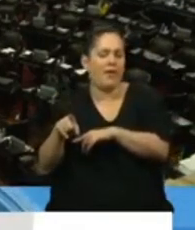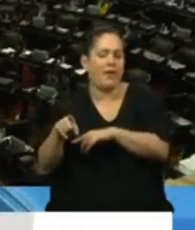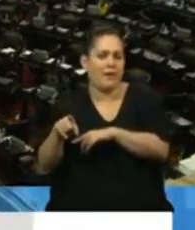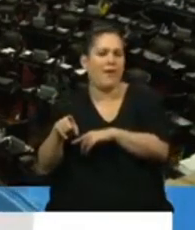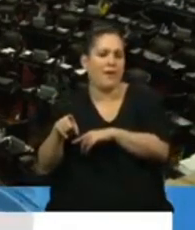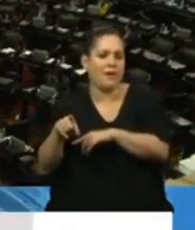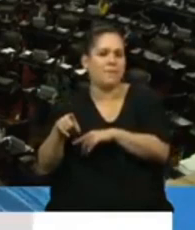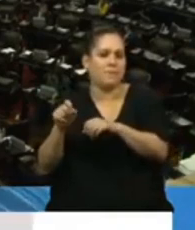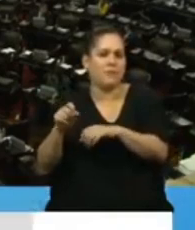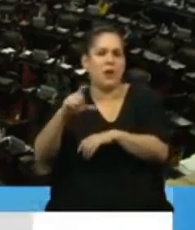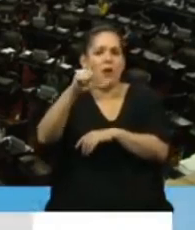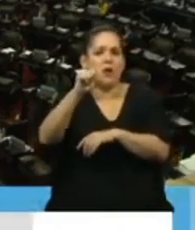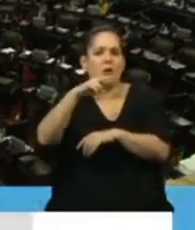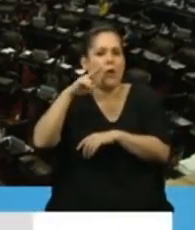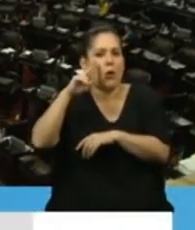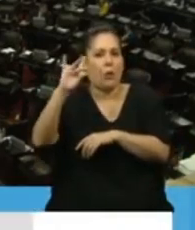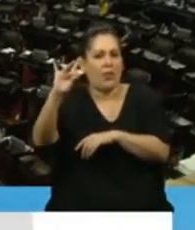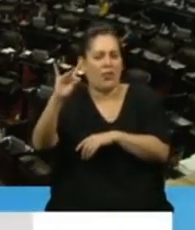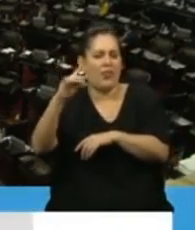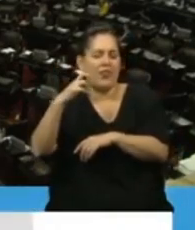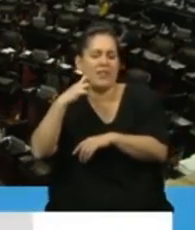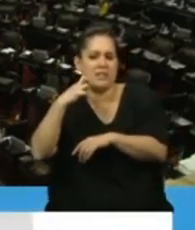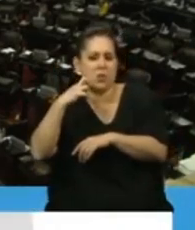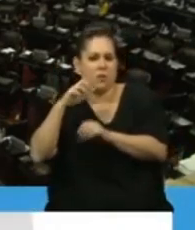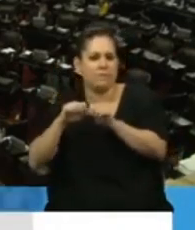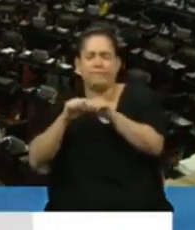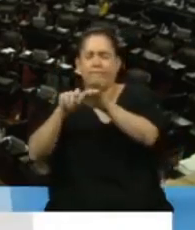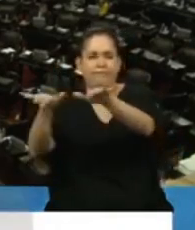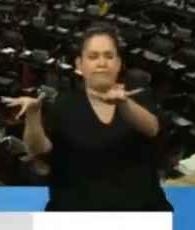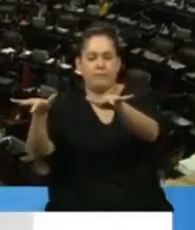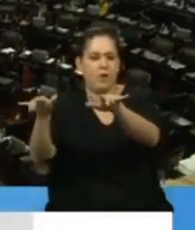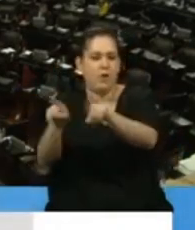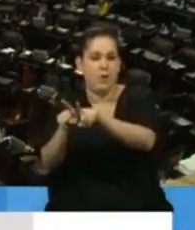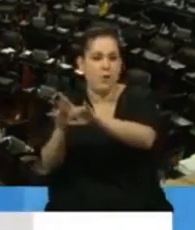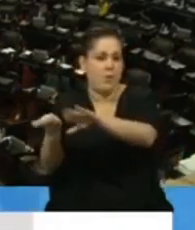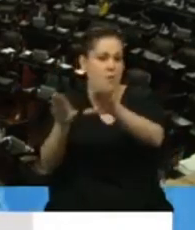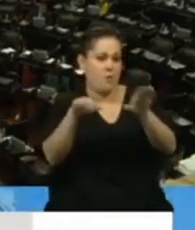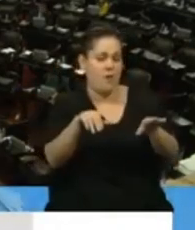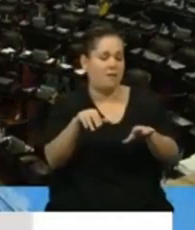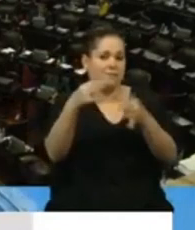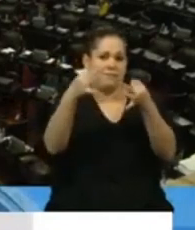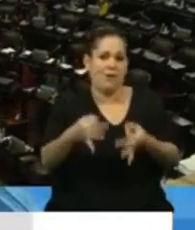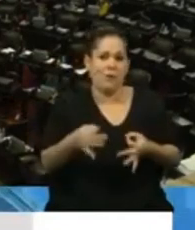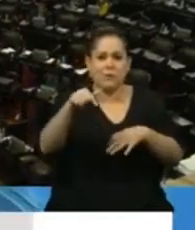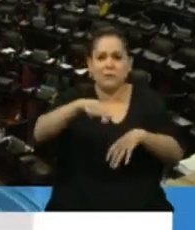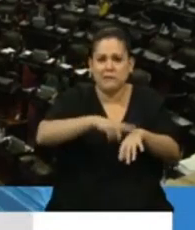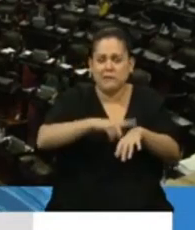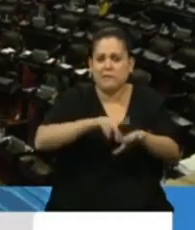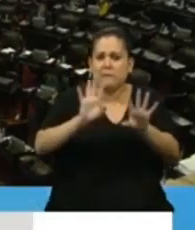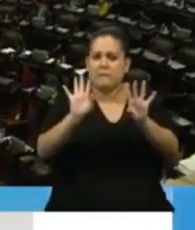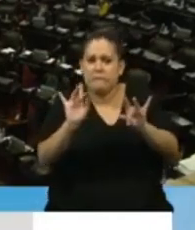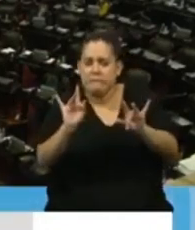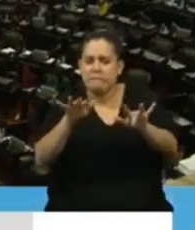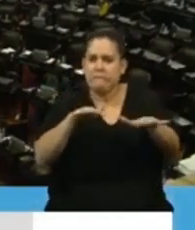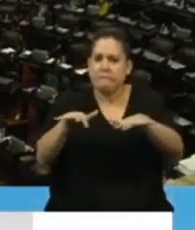el COVID-19. Ahora estamos en el medio de una tormenta tratando de entender a un virus